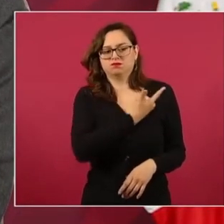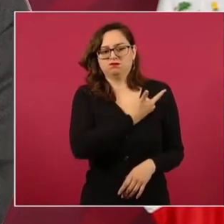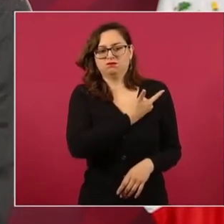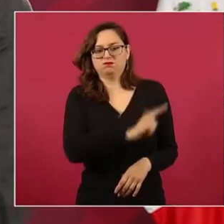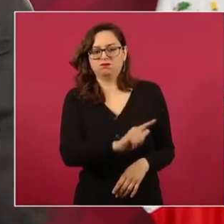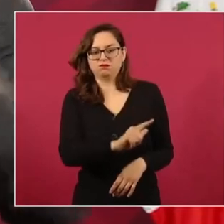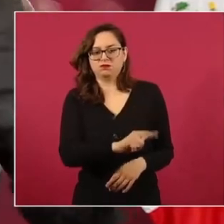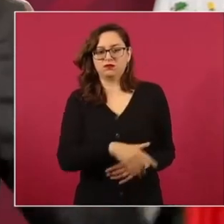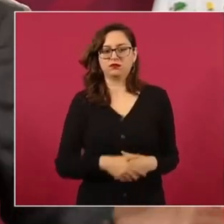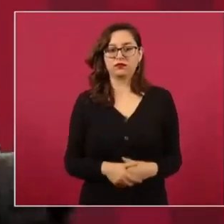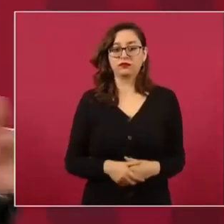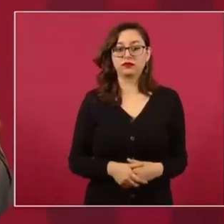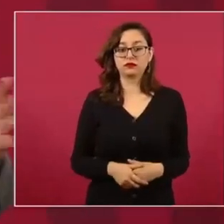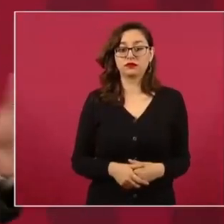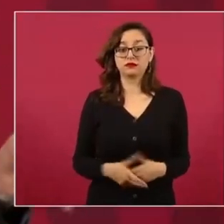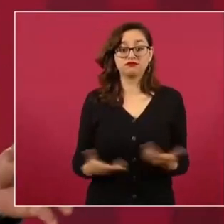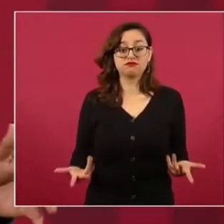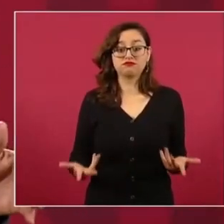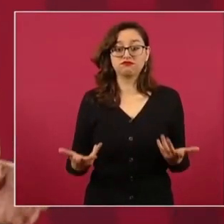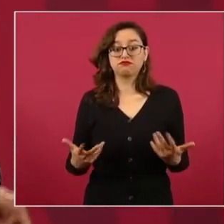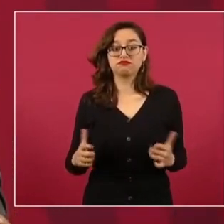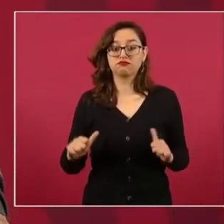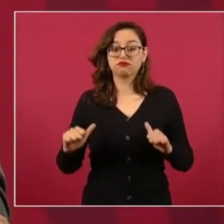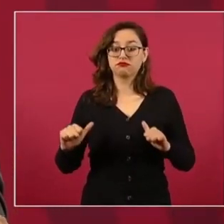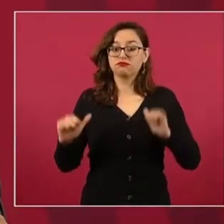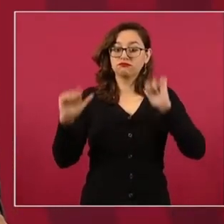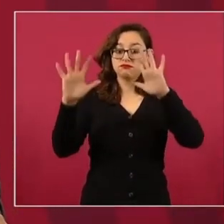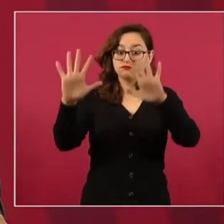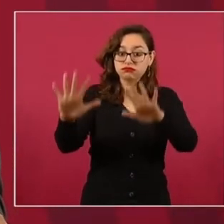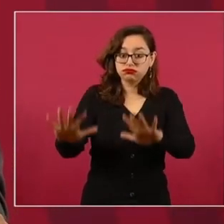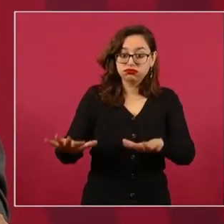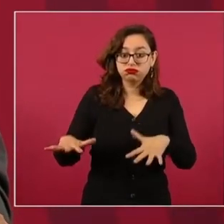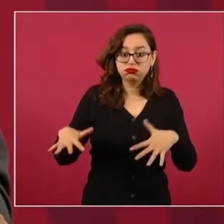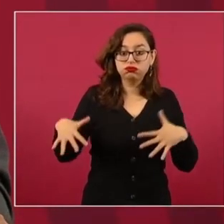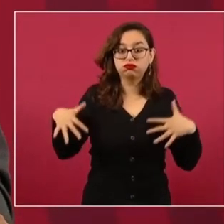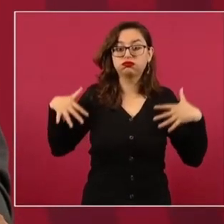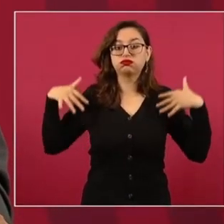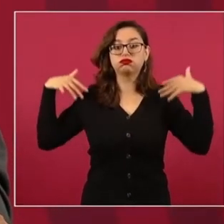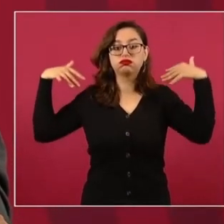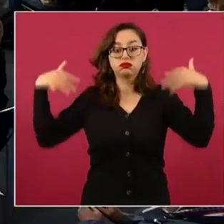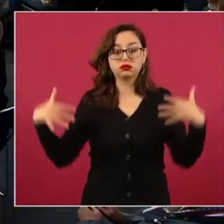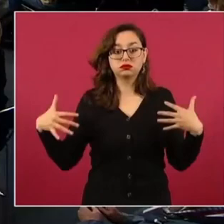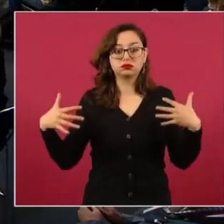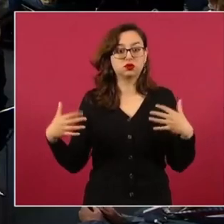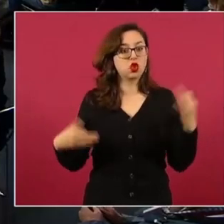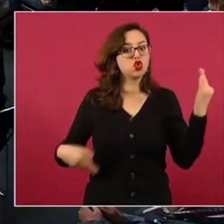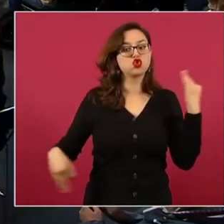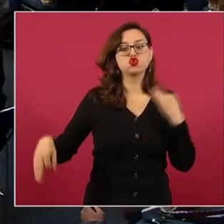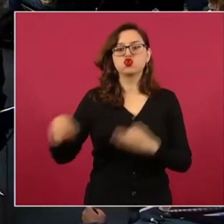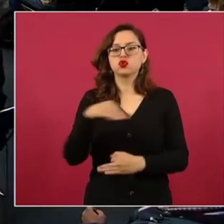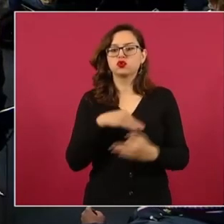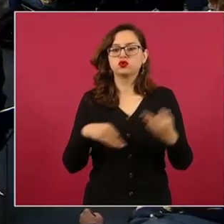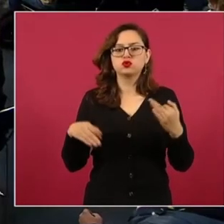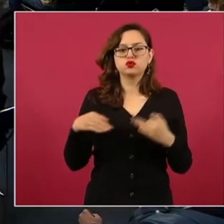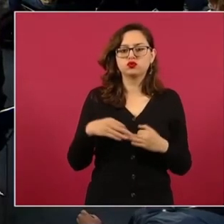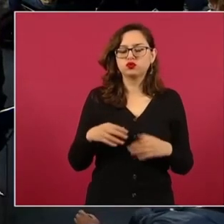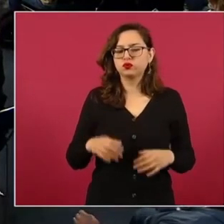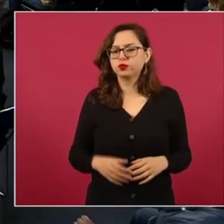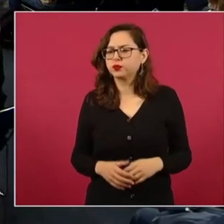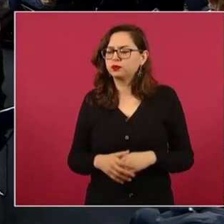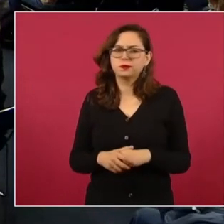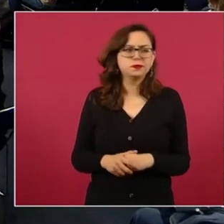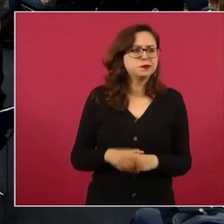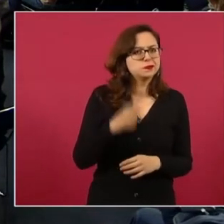Si no es una asamblea y la gente dice, a ti te toca dar